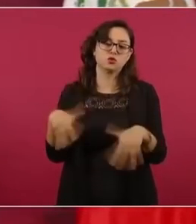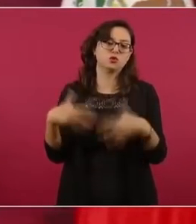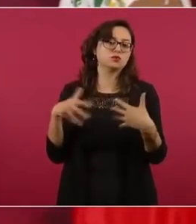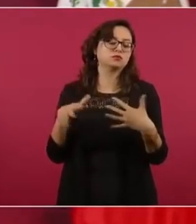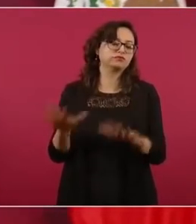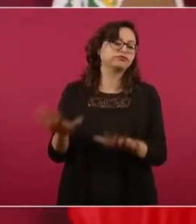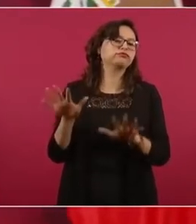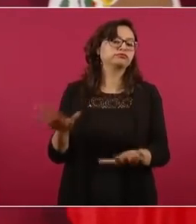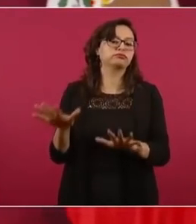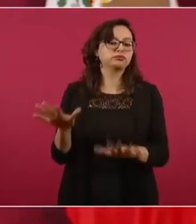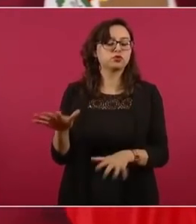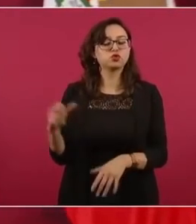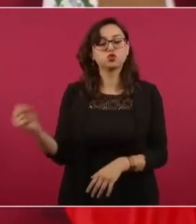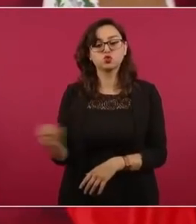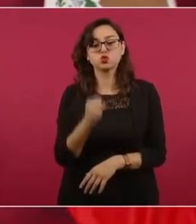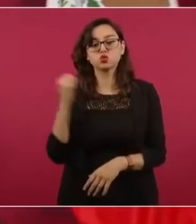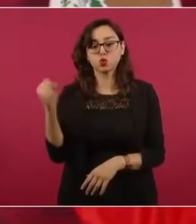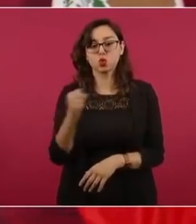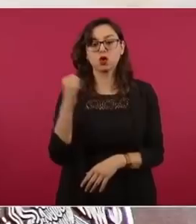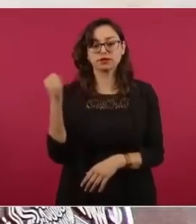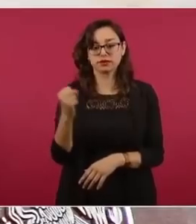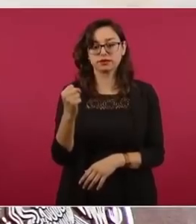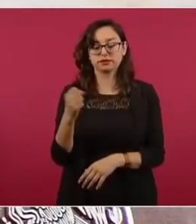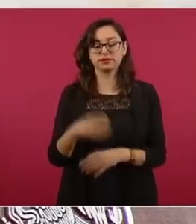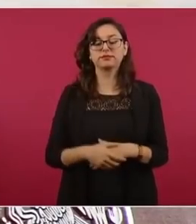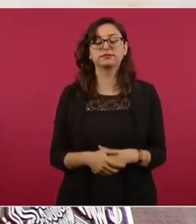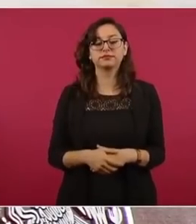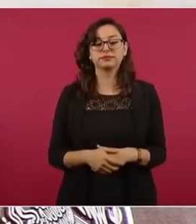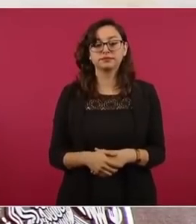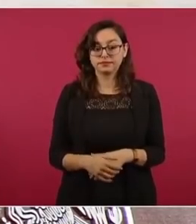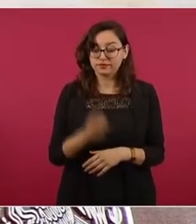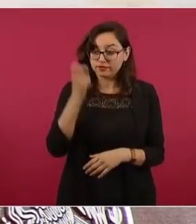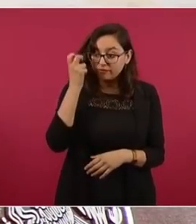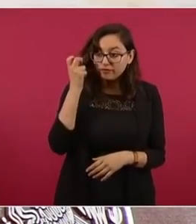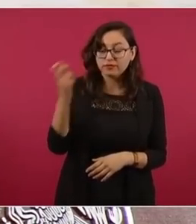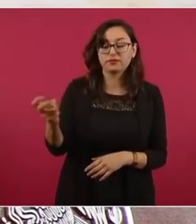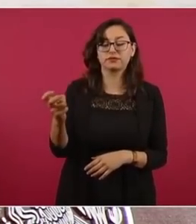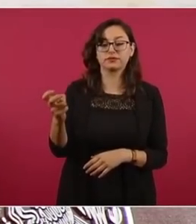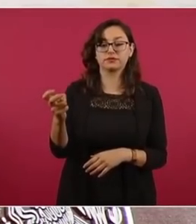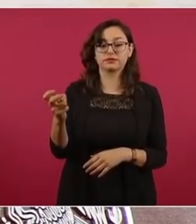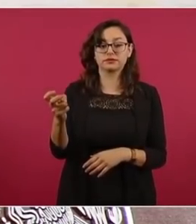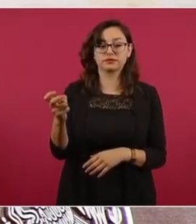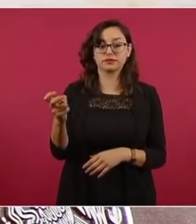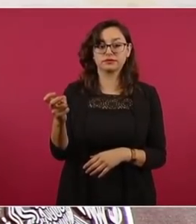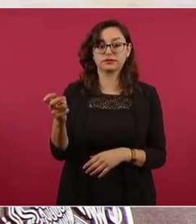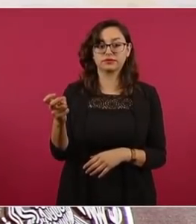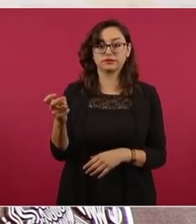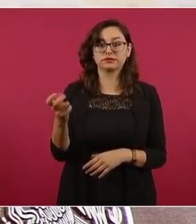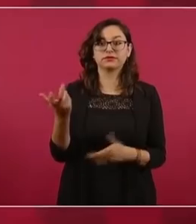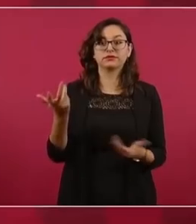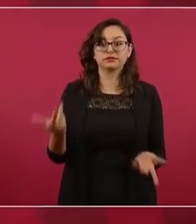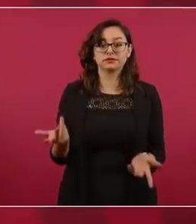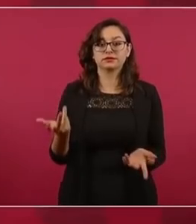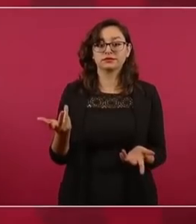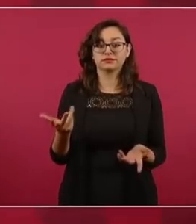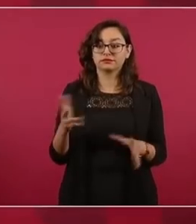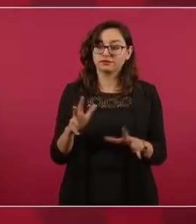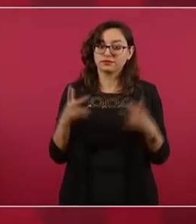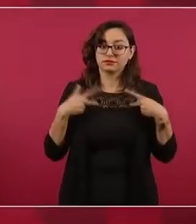Y no olvidemos que eso se origina, se lo debemos